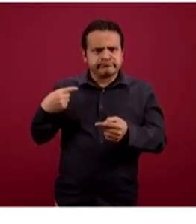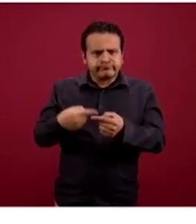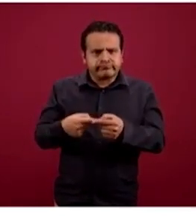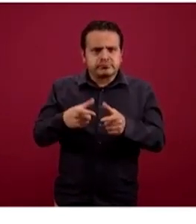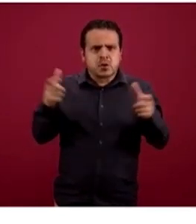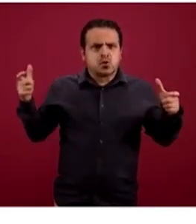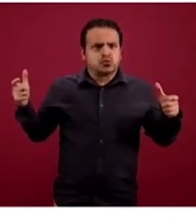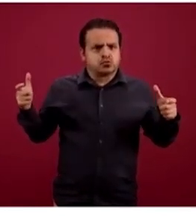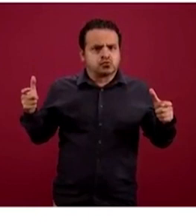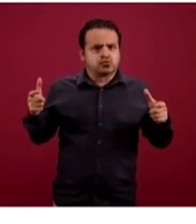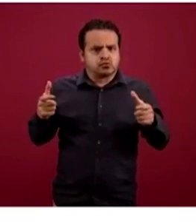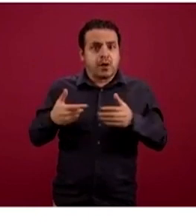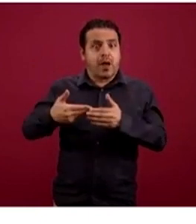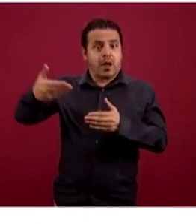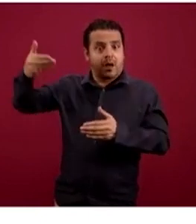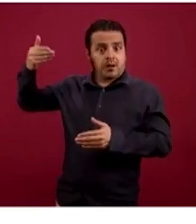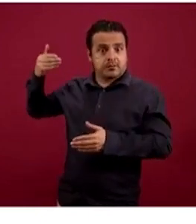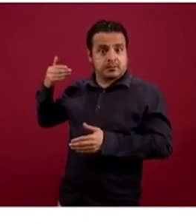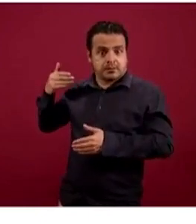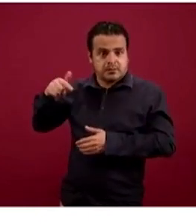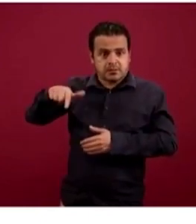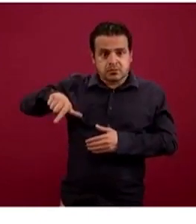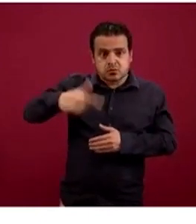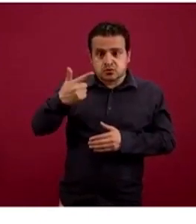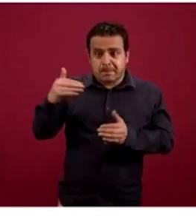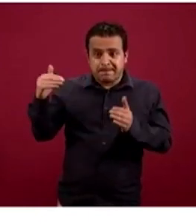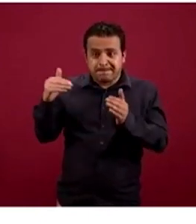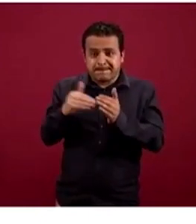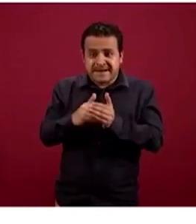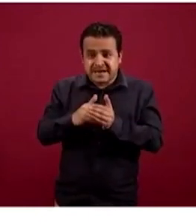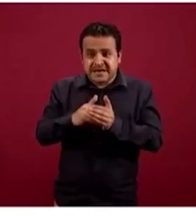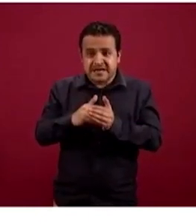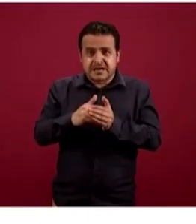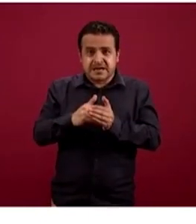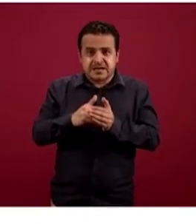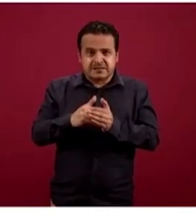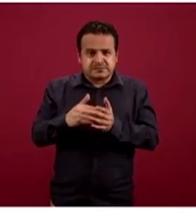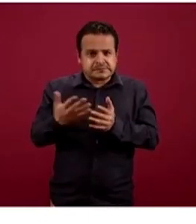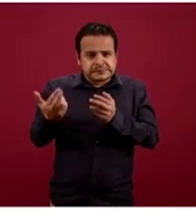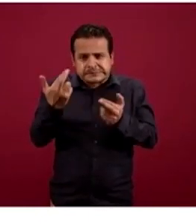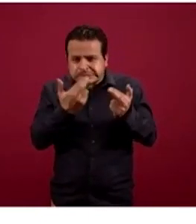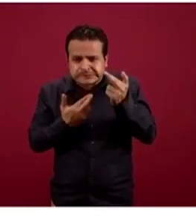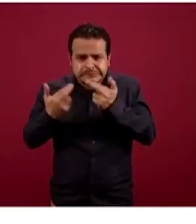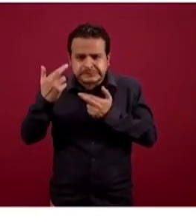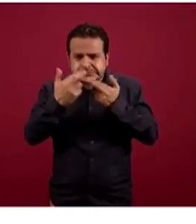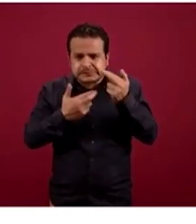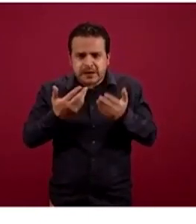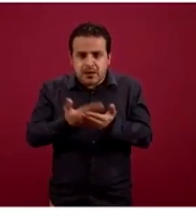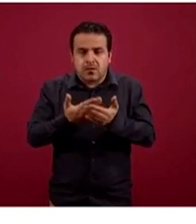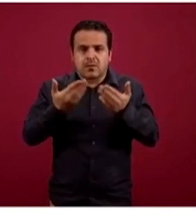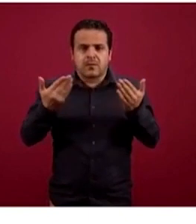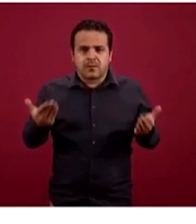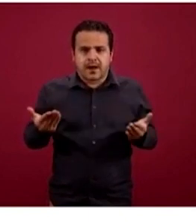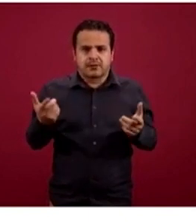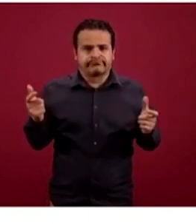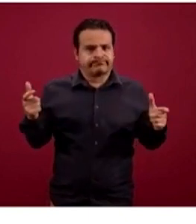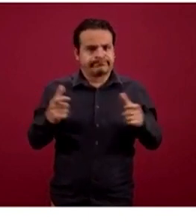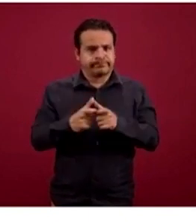12 mil 100 casos que teníamos hace cinco días, ahora son 7 mil 588 en estudio,